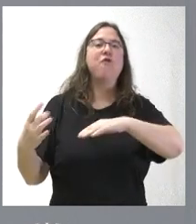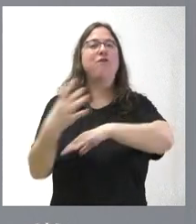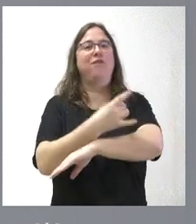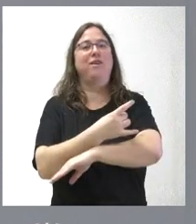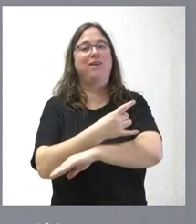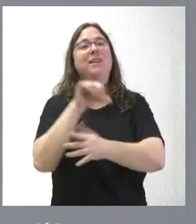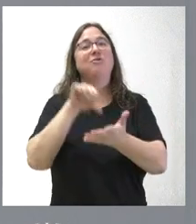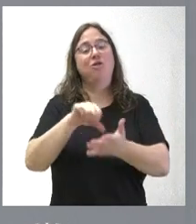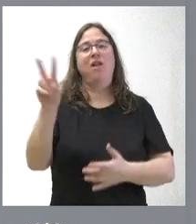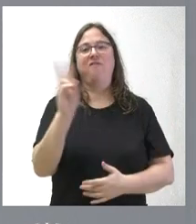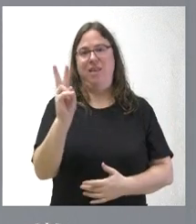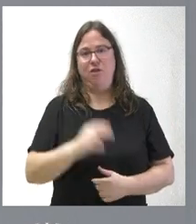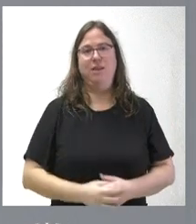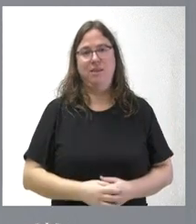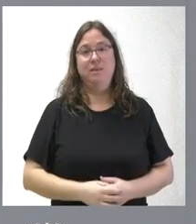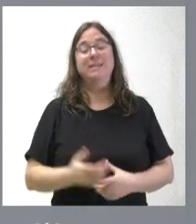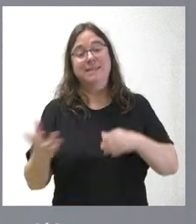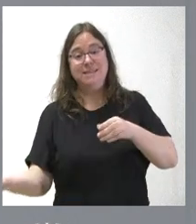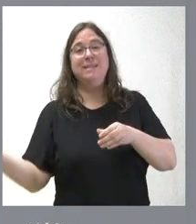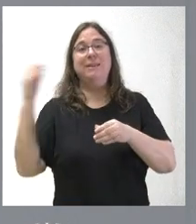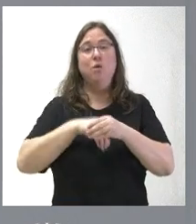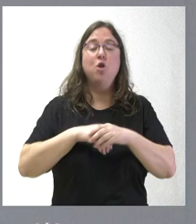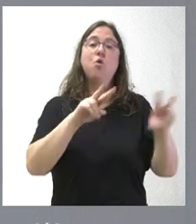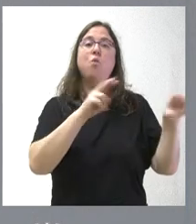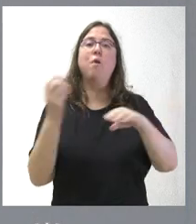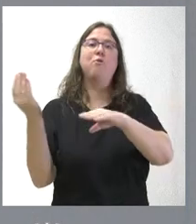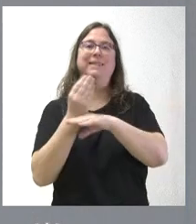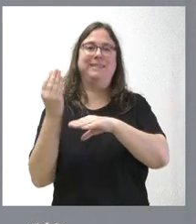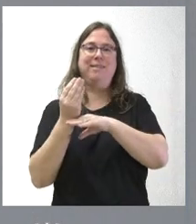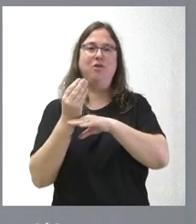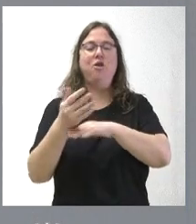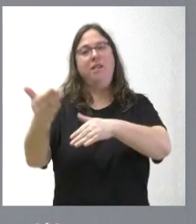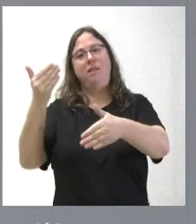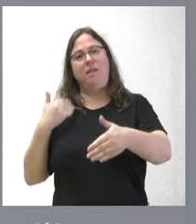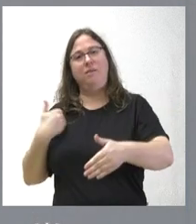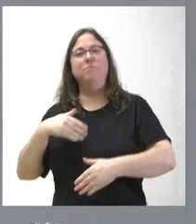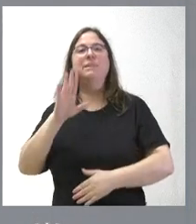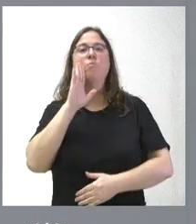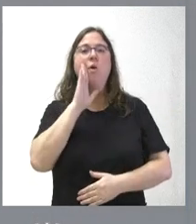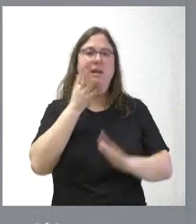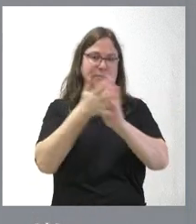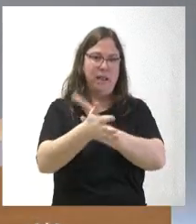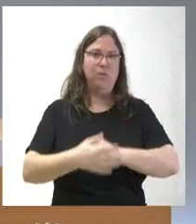a su paso por la ciudad de Valladolid y que incorpora la nueva estación de autobuses en la ubicación que les he indicado.